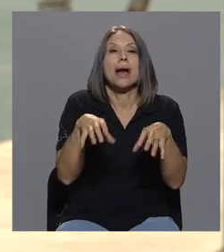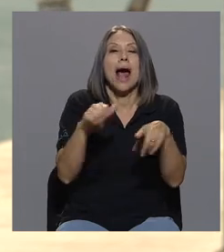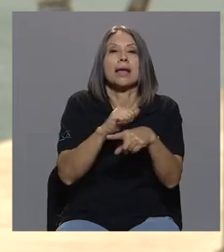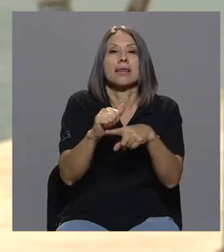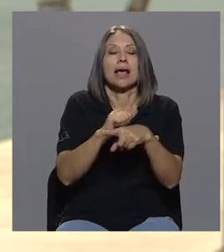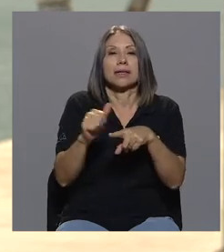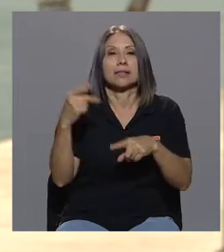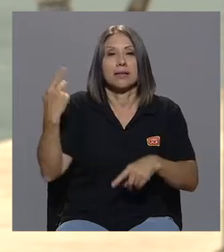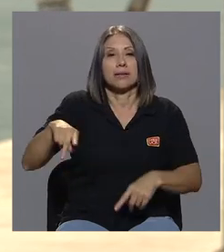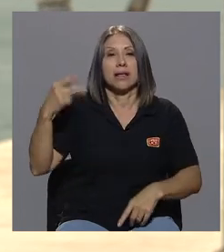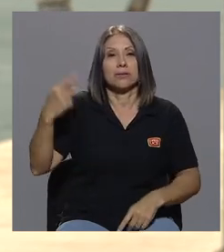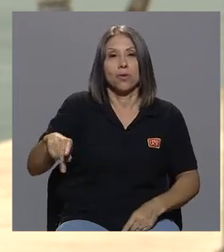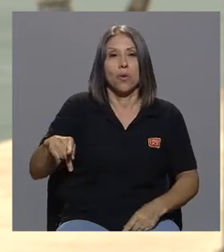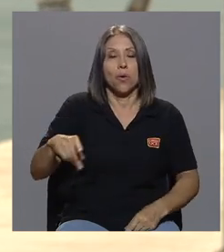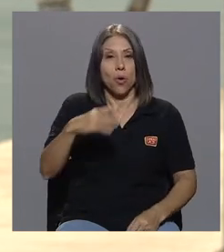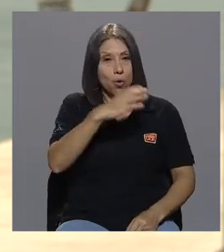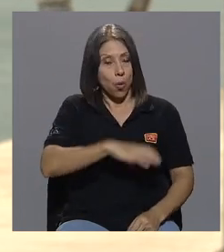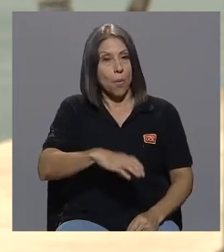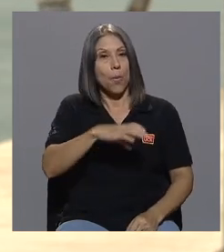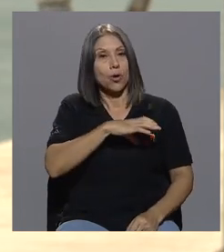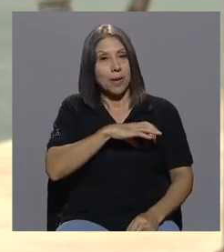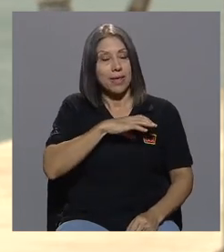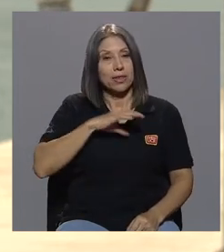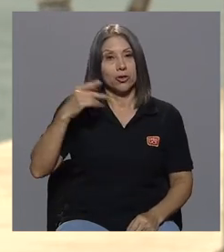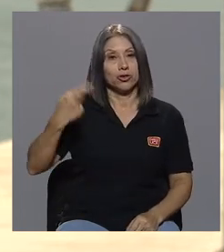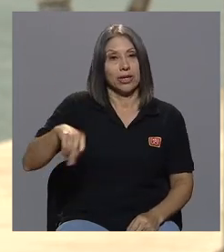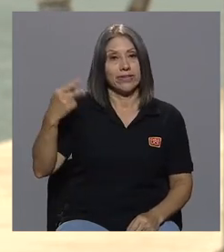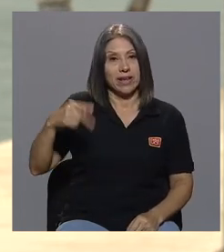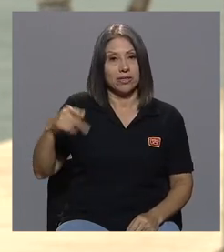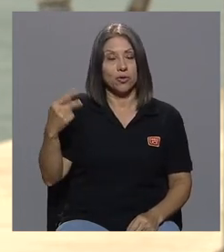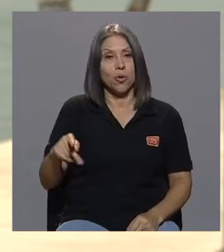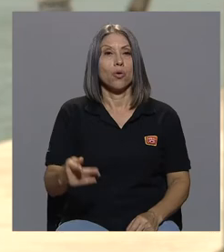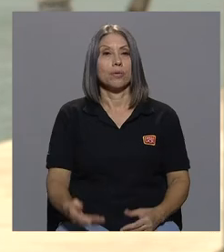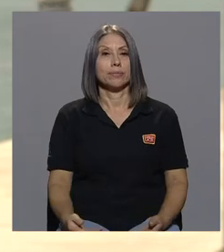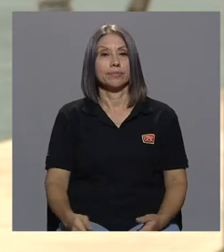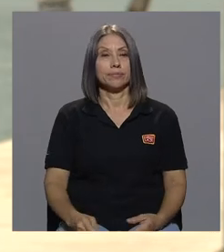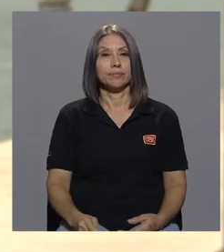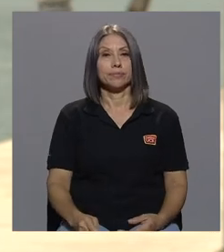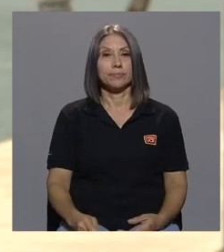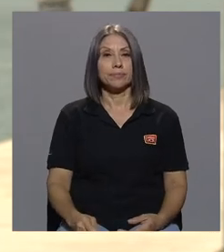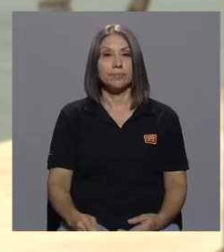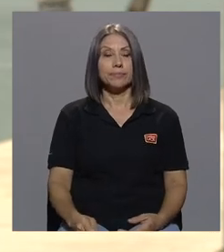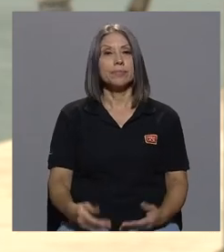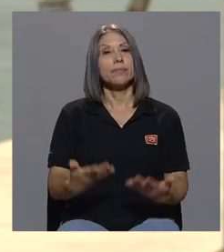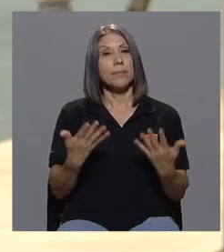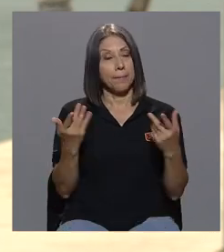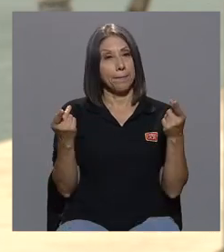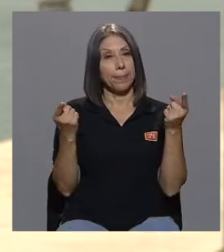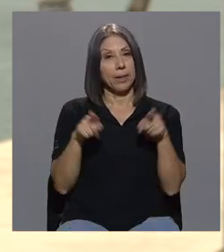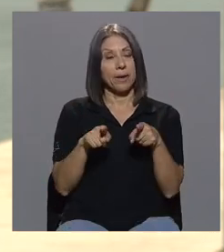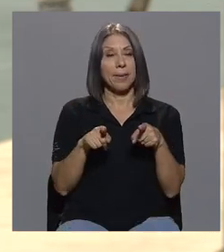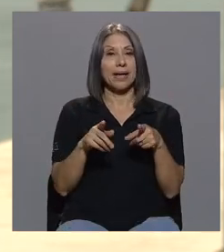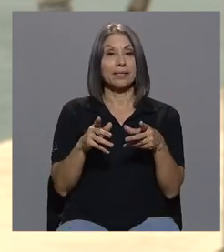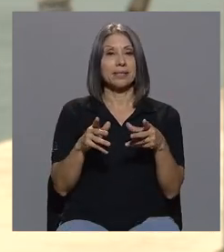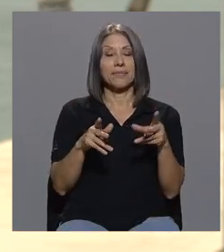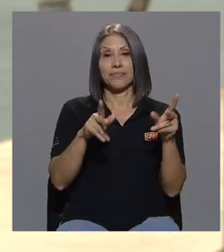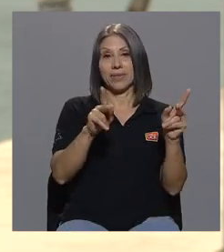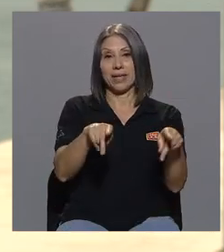comportamientos de riesgo este lo que pasa es que la gente